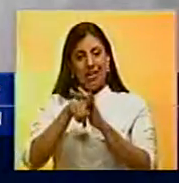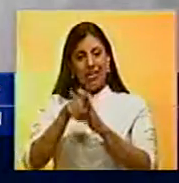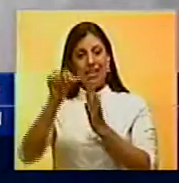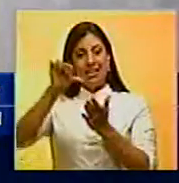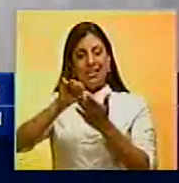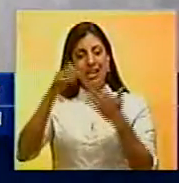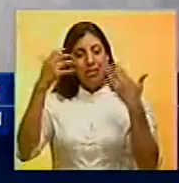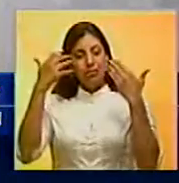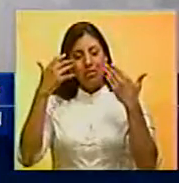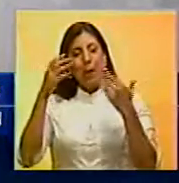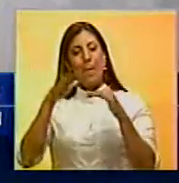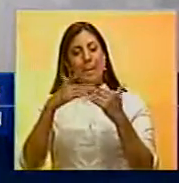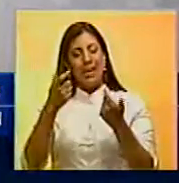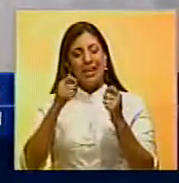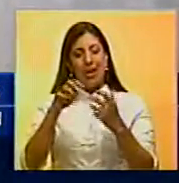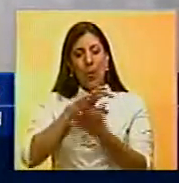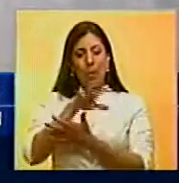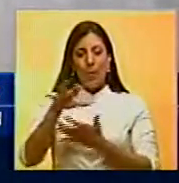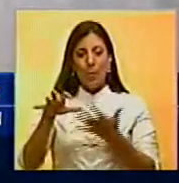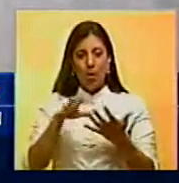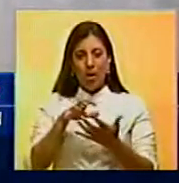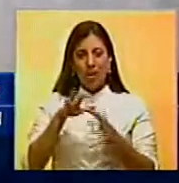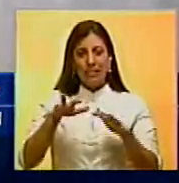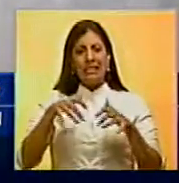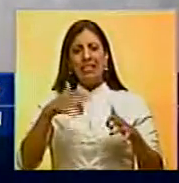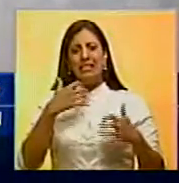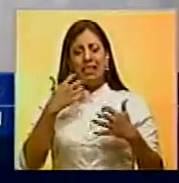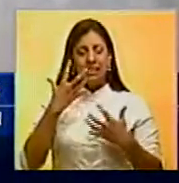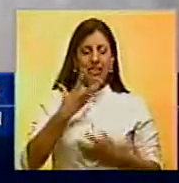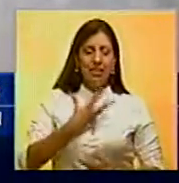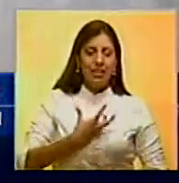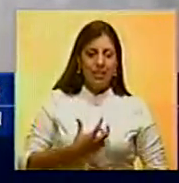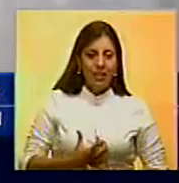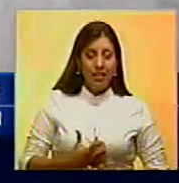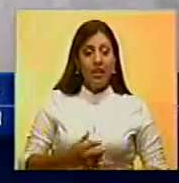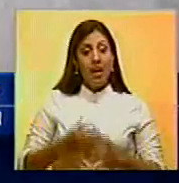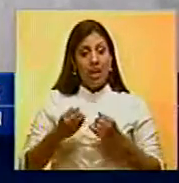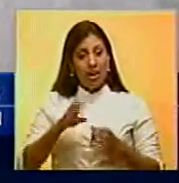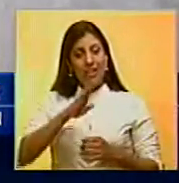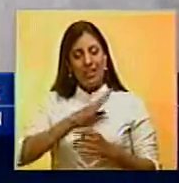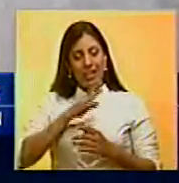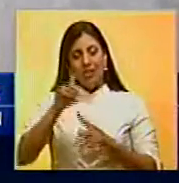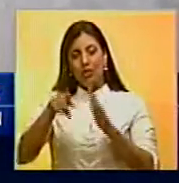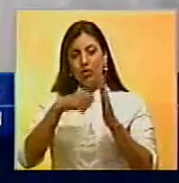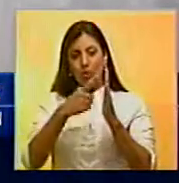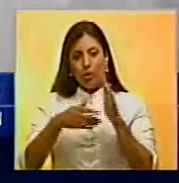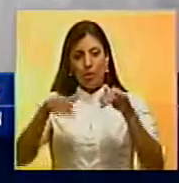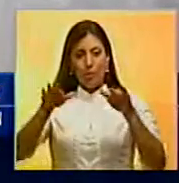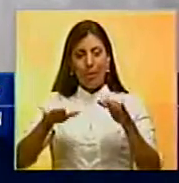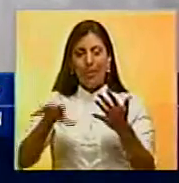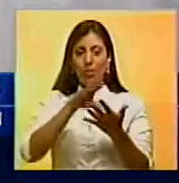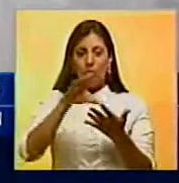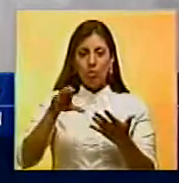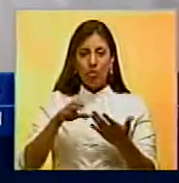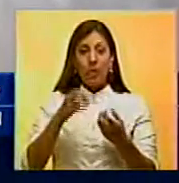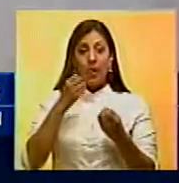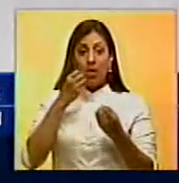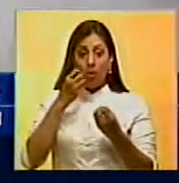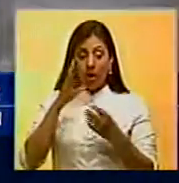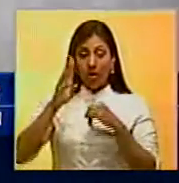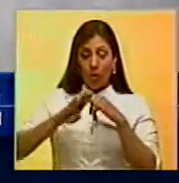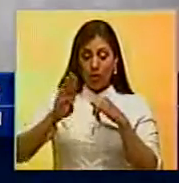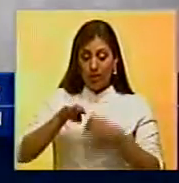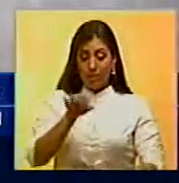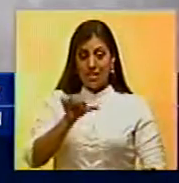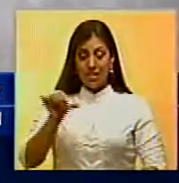en un centro de rehabilitación para tratar sus problemas de ansiedad y depresión, por los que tuvo que cancelar varios conciertos. Se detalló que en las